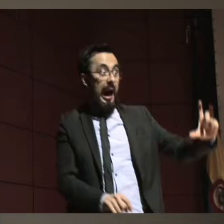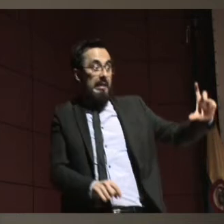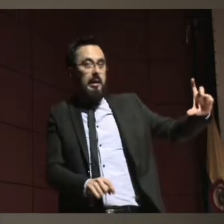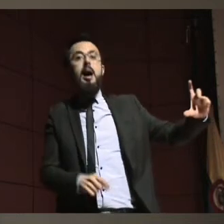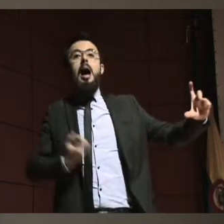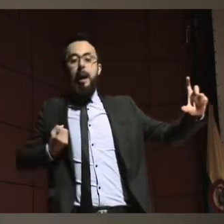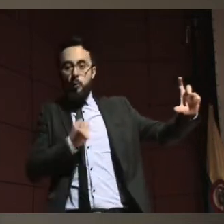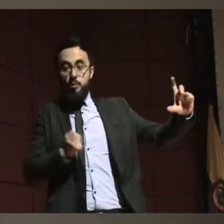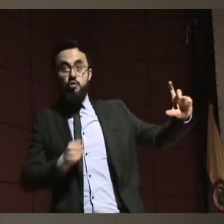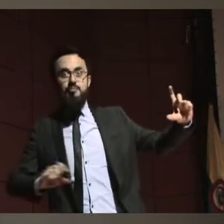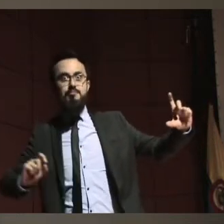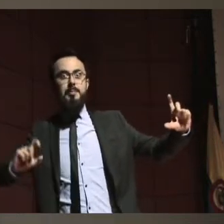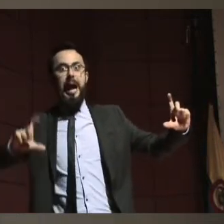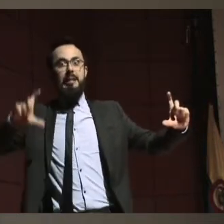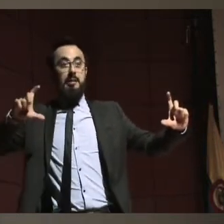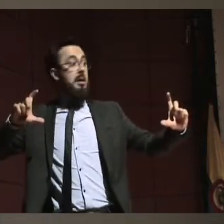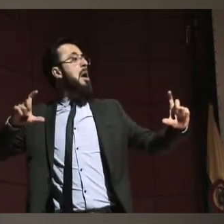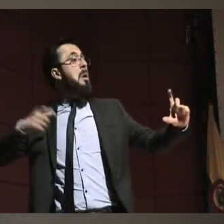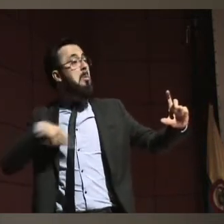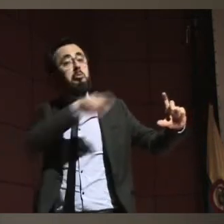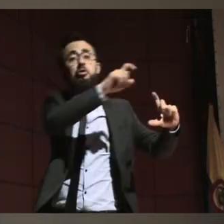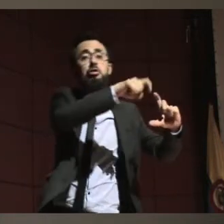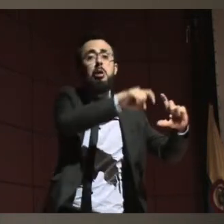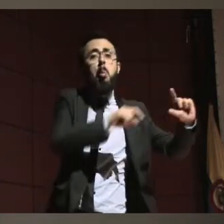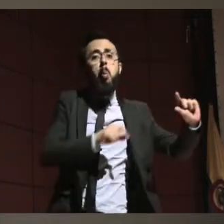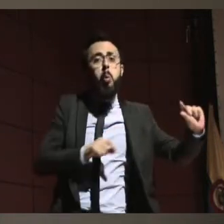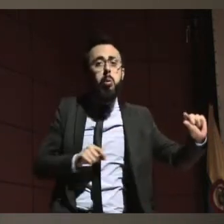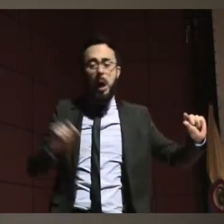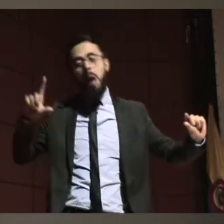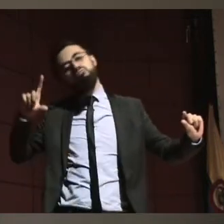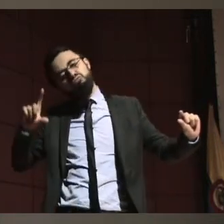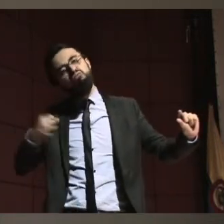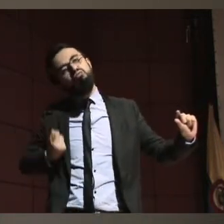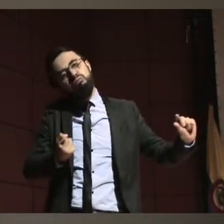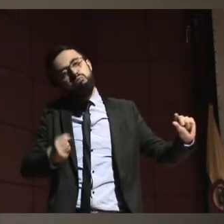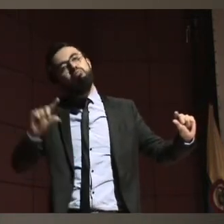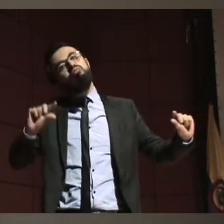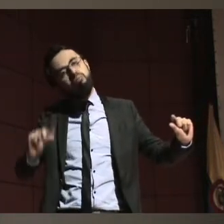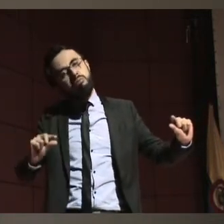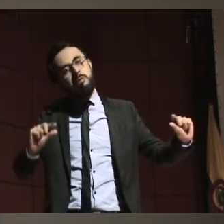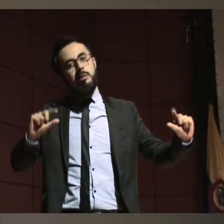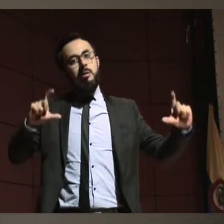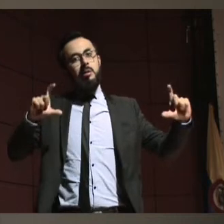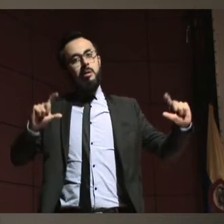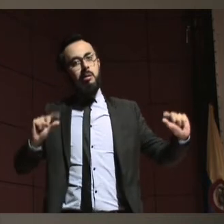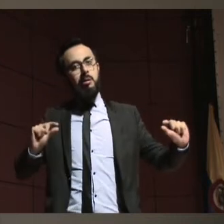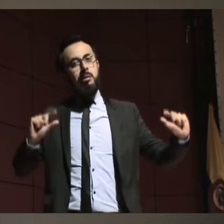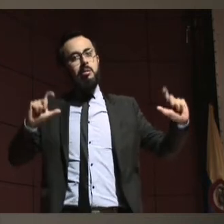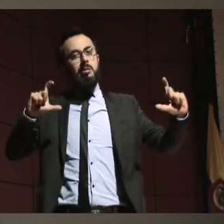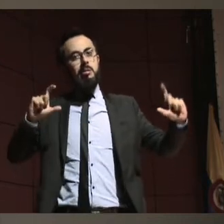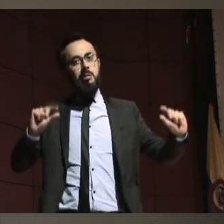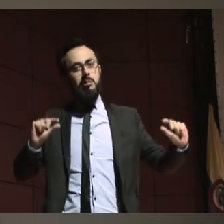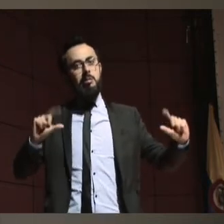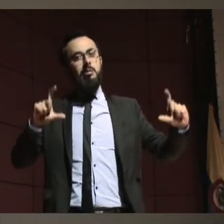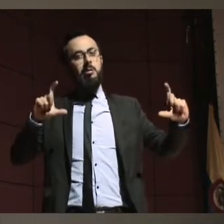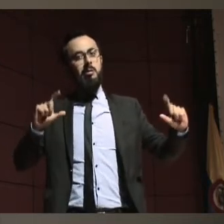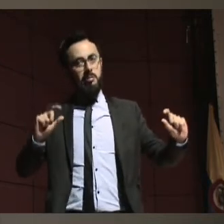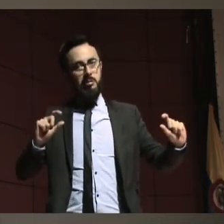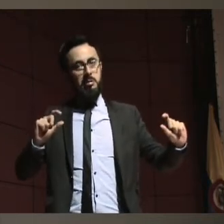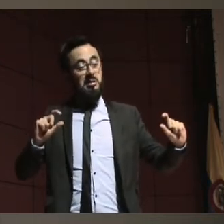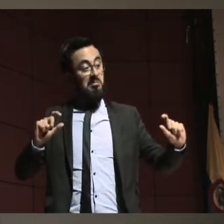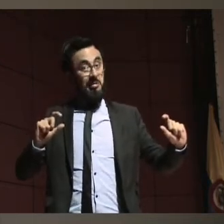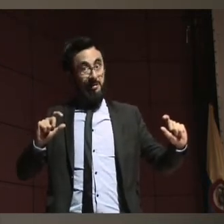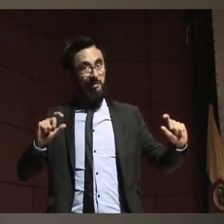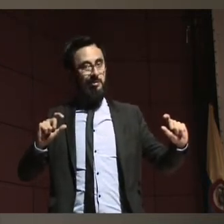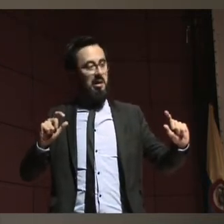tiempo deberíamos de estar pensando si los apoyos ya son suficientes o si esos apoyos tienen